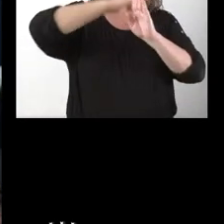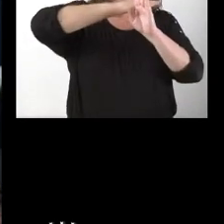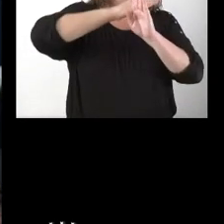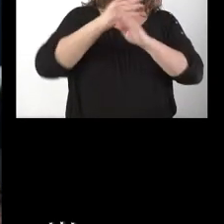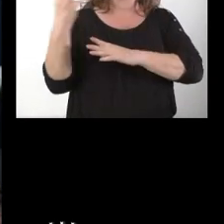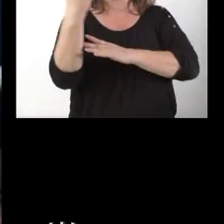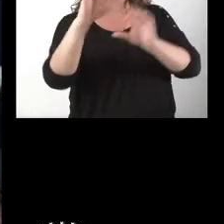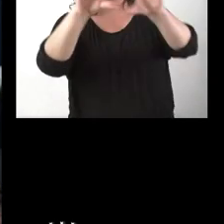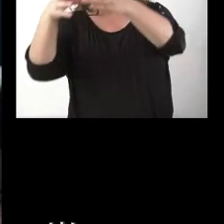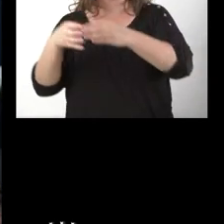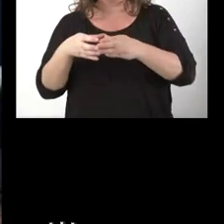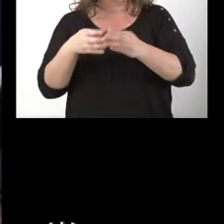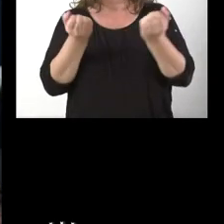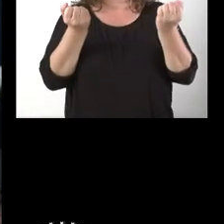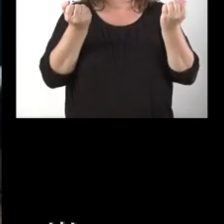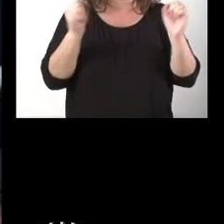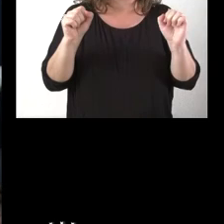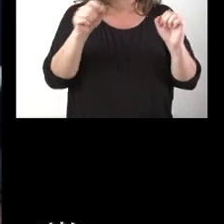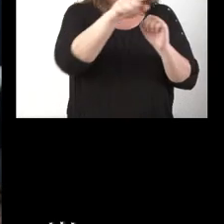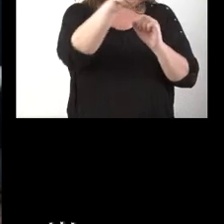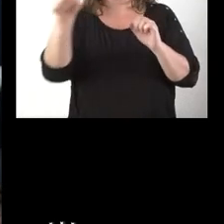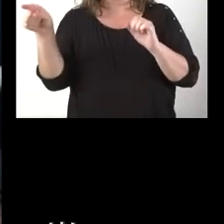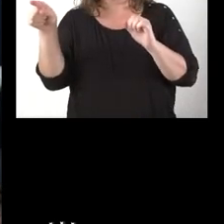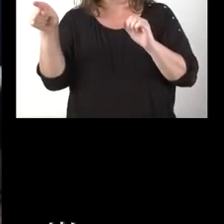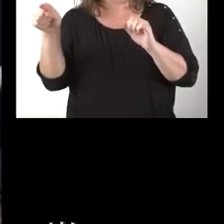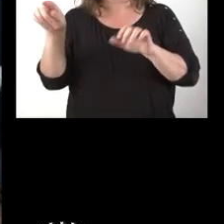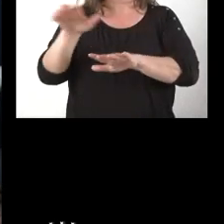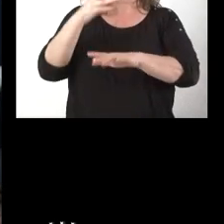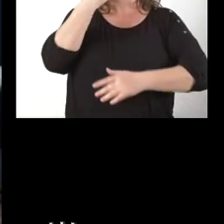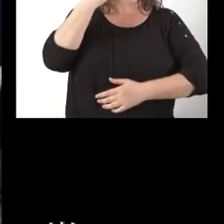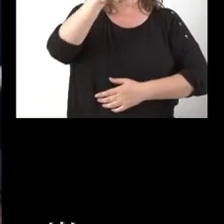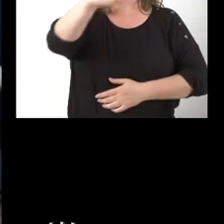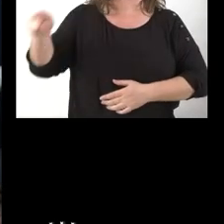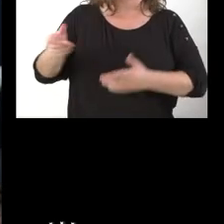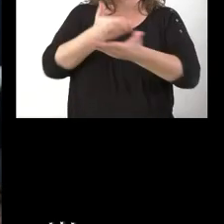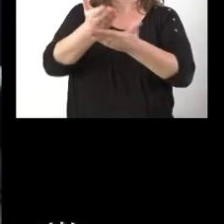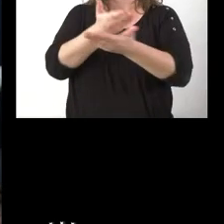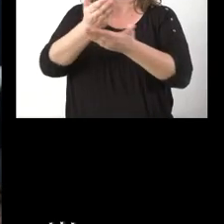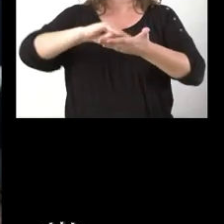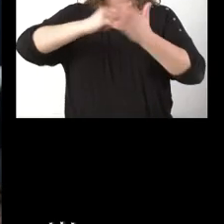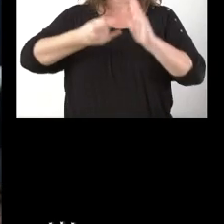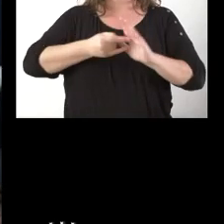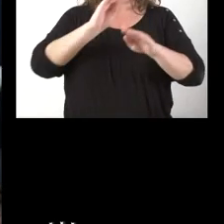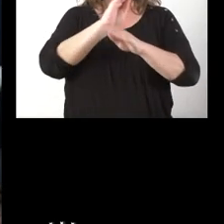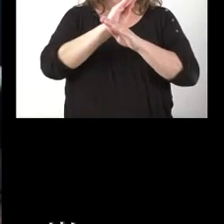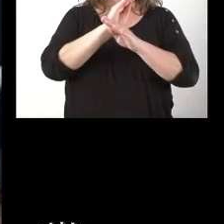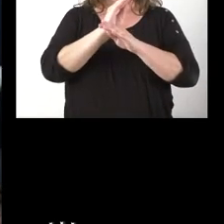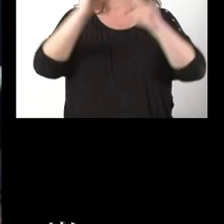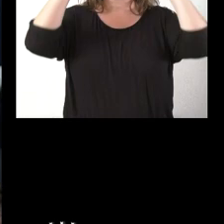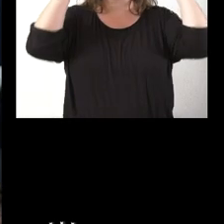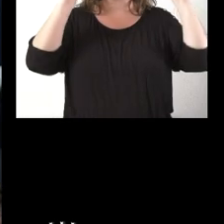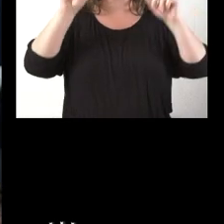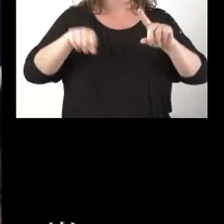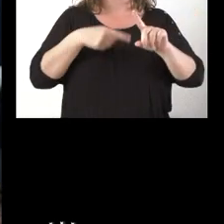cuatro colectivos, a pesar de estas reticencias expuestas por los técnicos en cuidados auxiliares de enfermería,